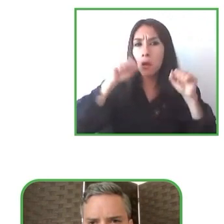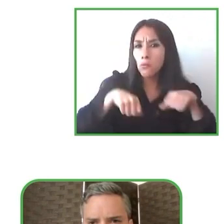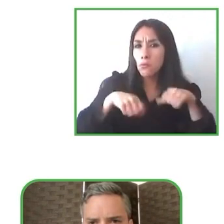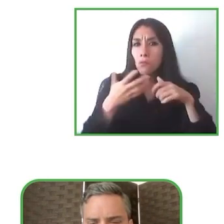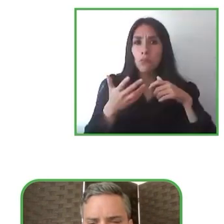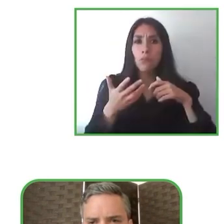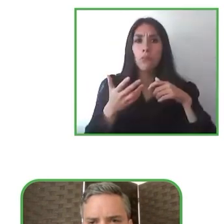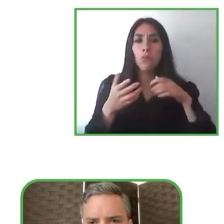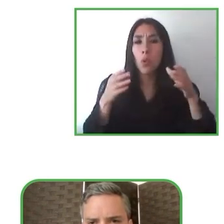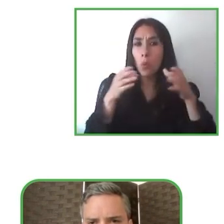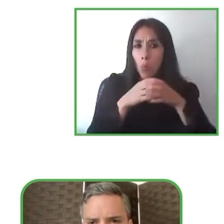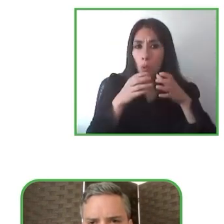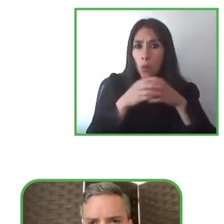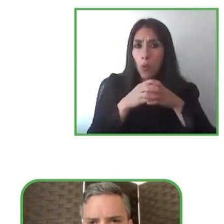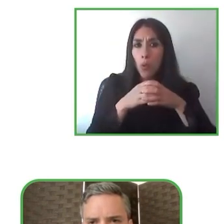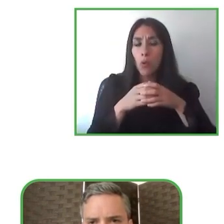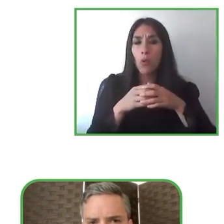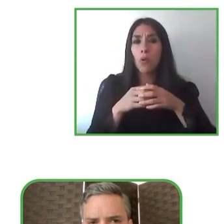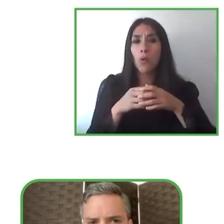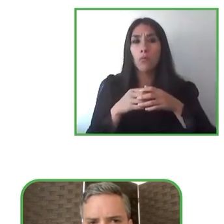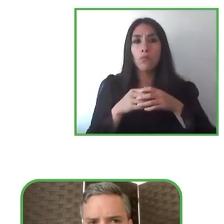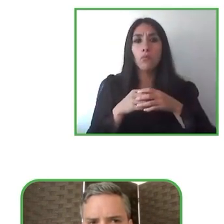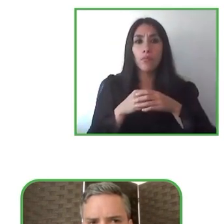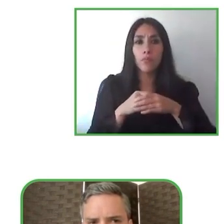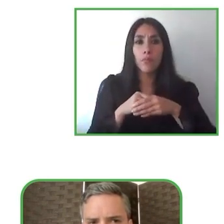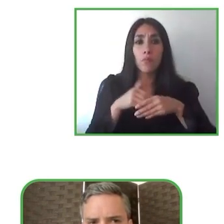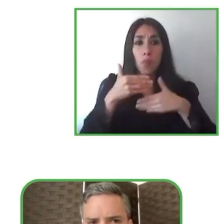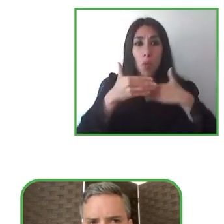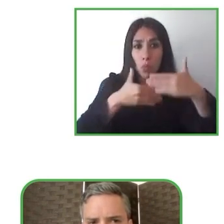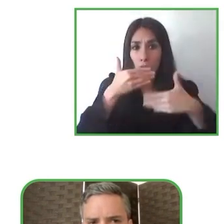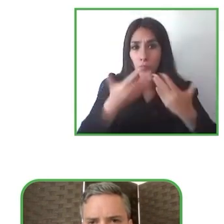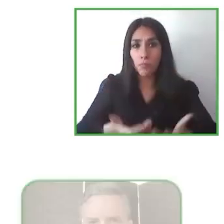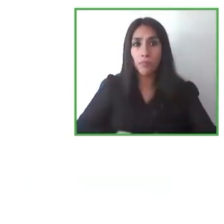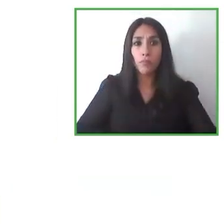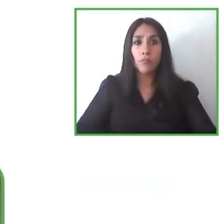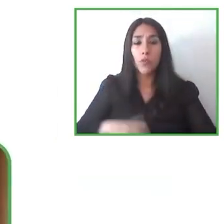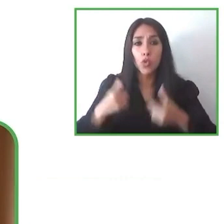cultura que acciones concretas se podrían llevar a cabo en este sentido